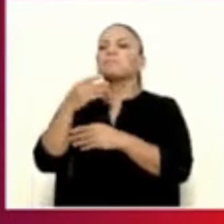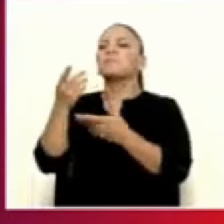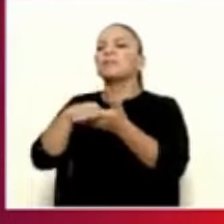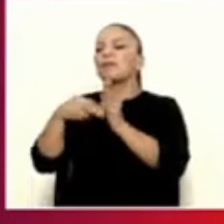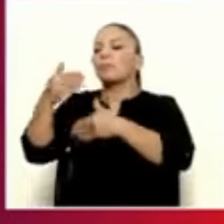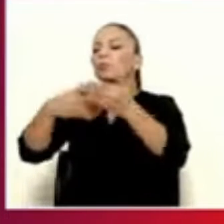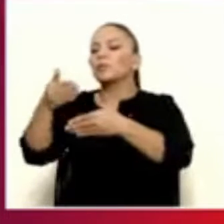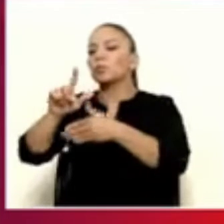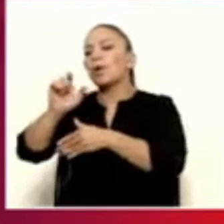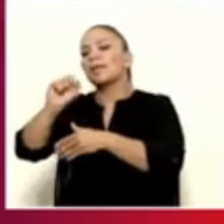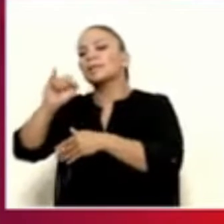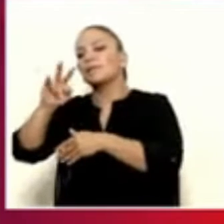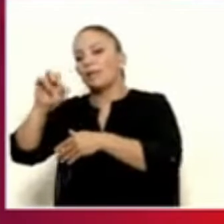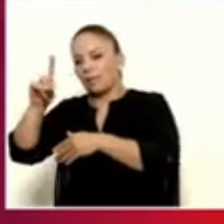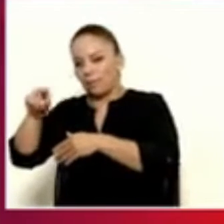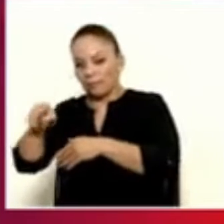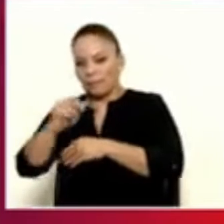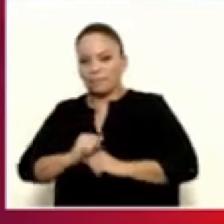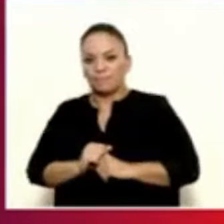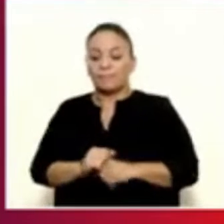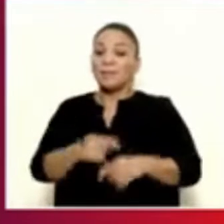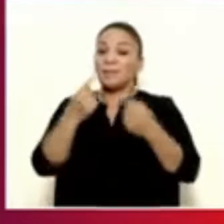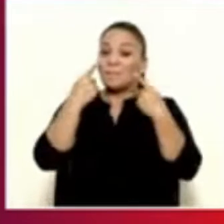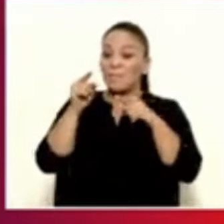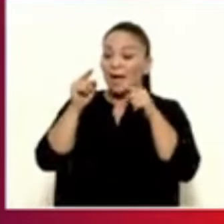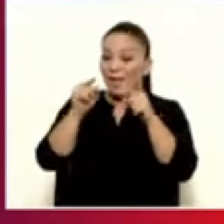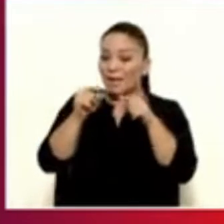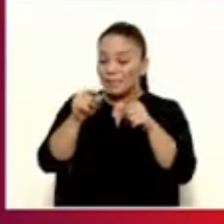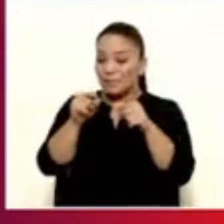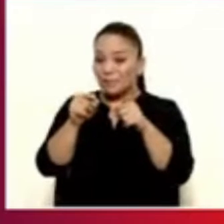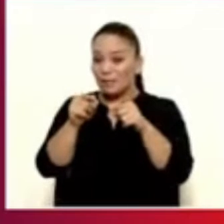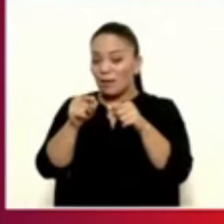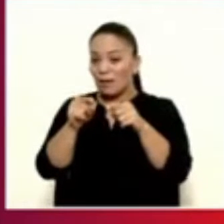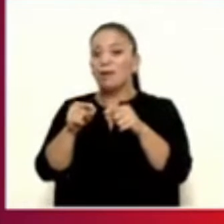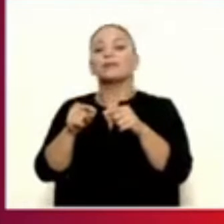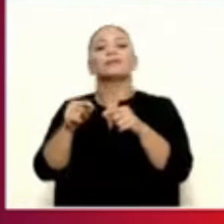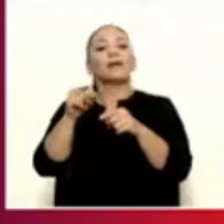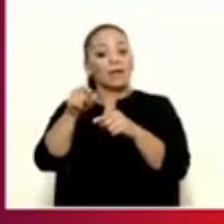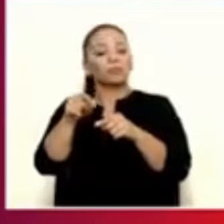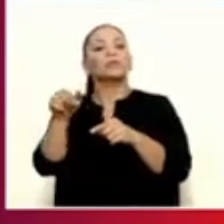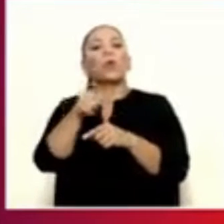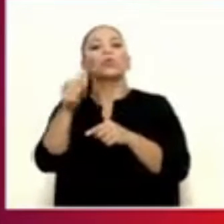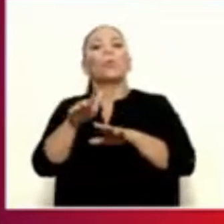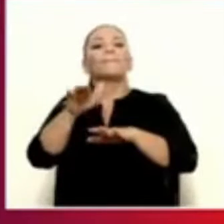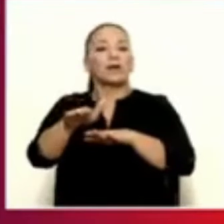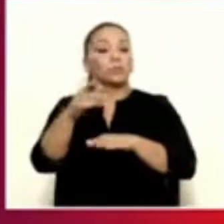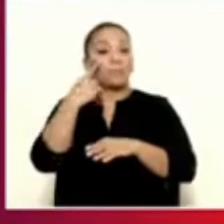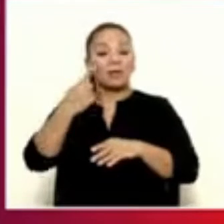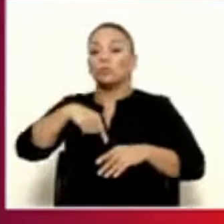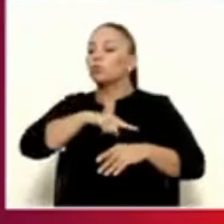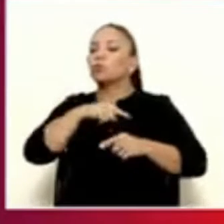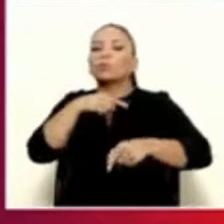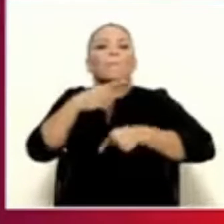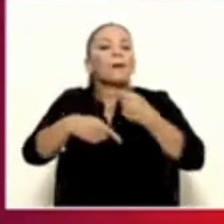haciendo. Otro paso. Vean, nosotros vamos a ir hasta las últimas